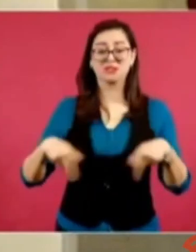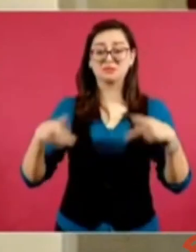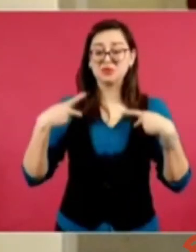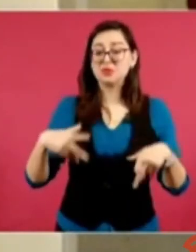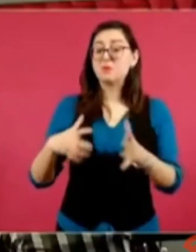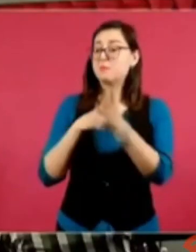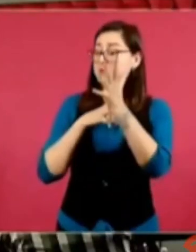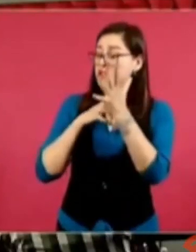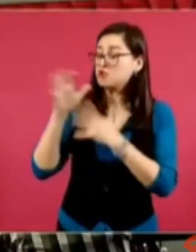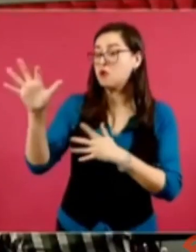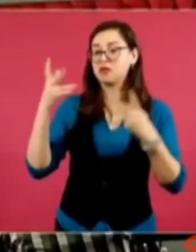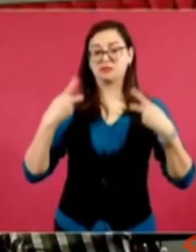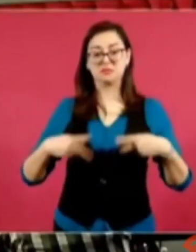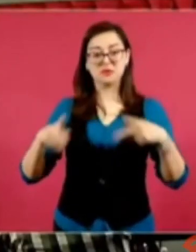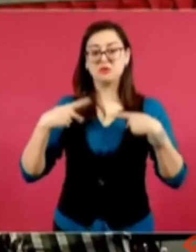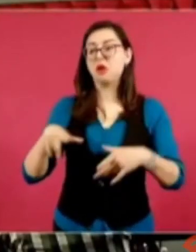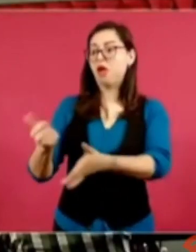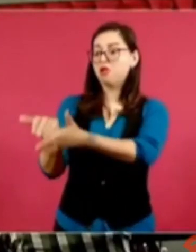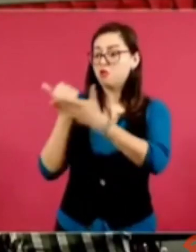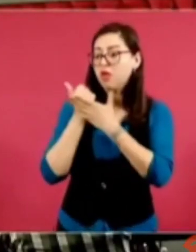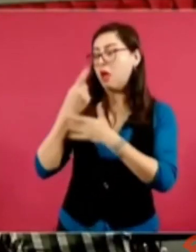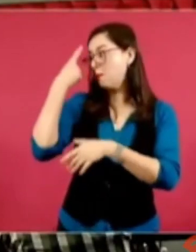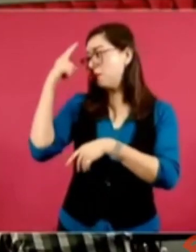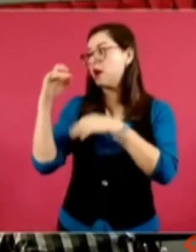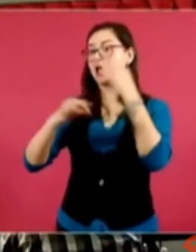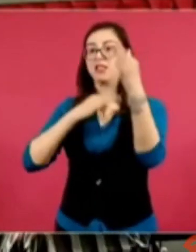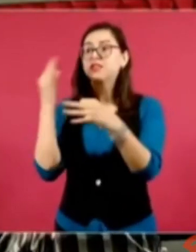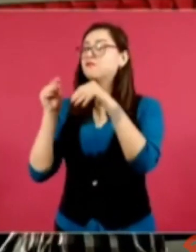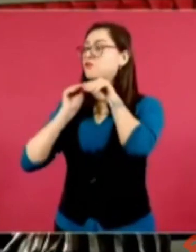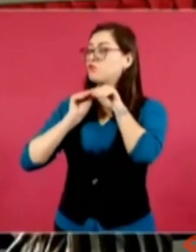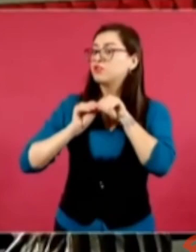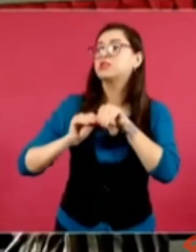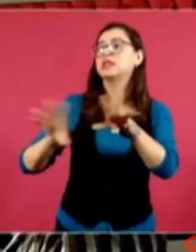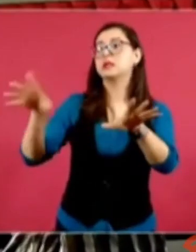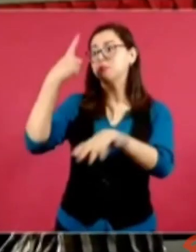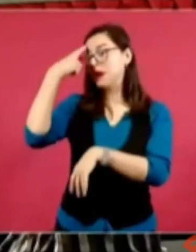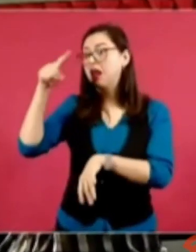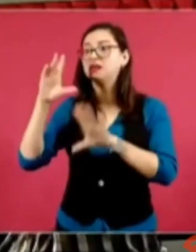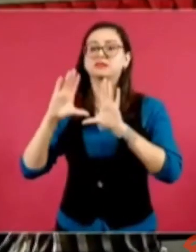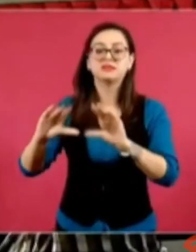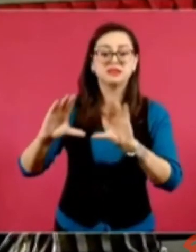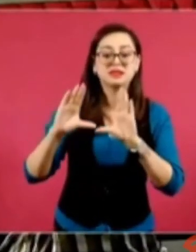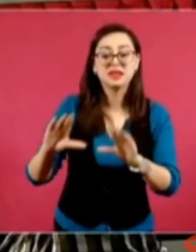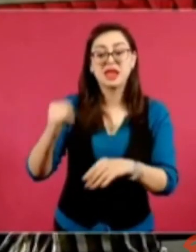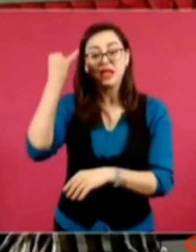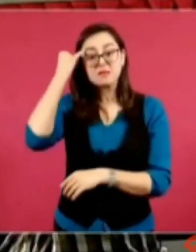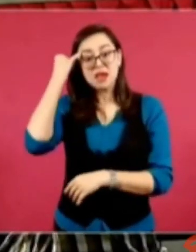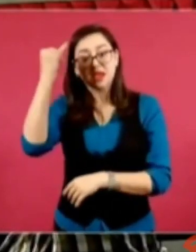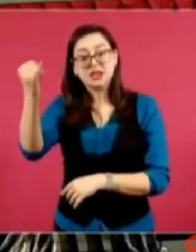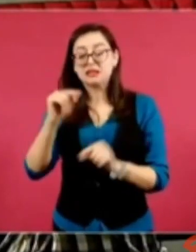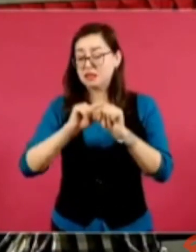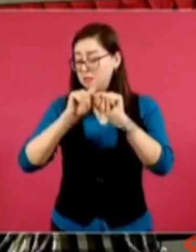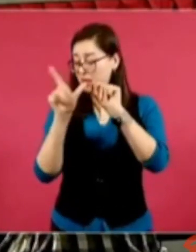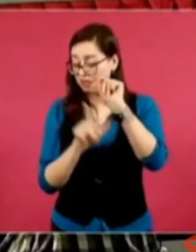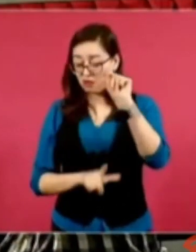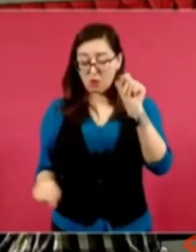millones de mexicanos imagínense ir casa por casa entregando el periódico